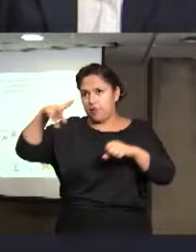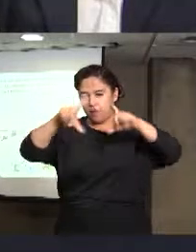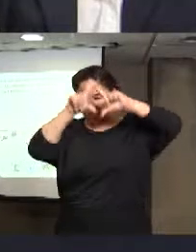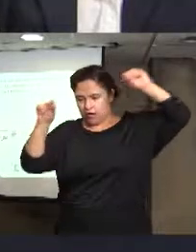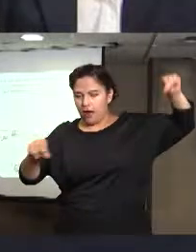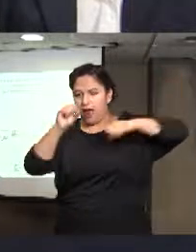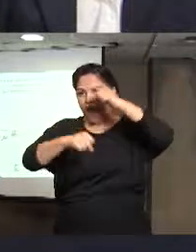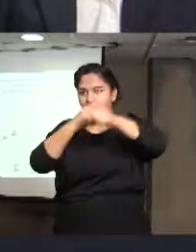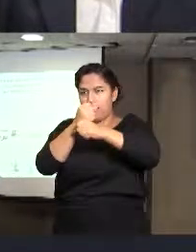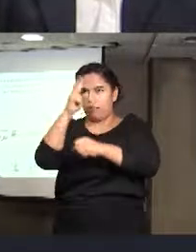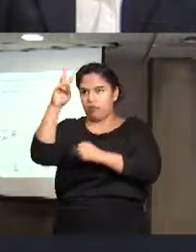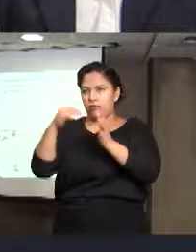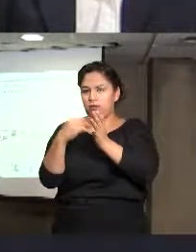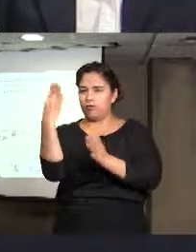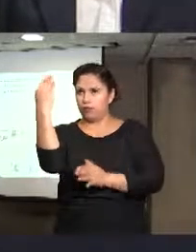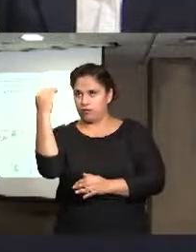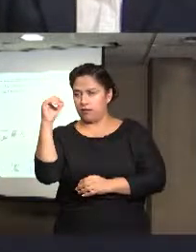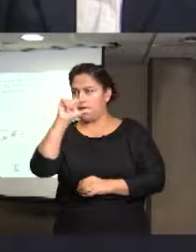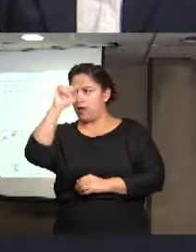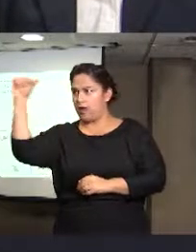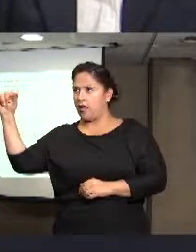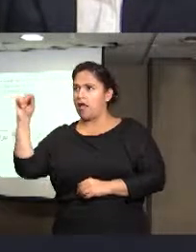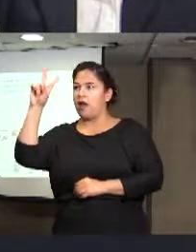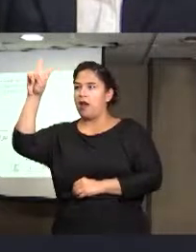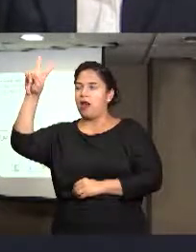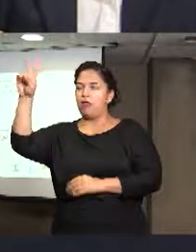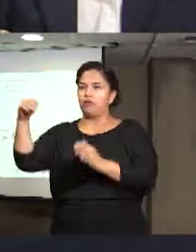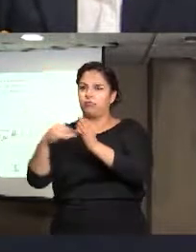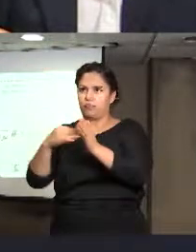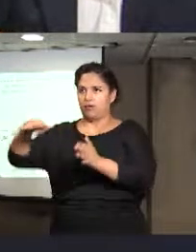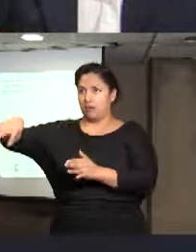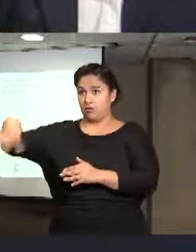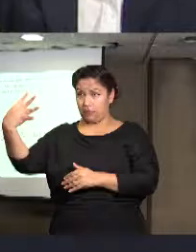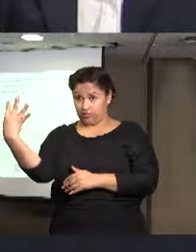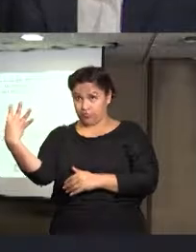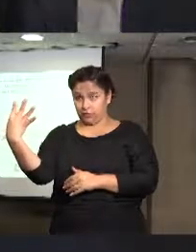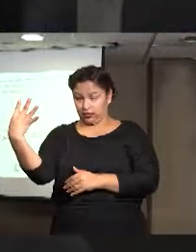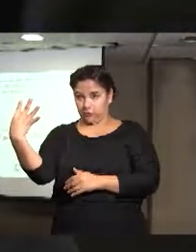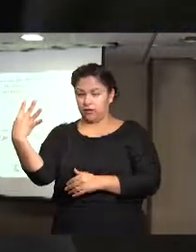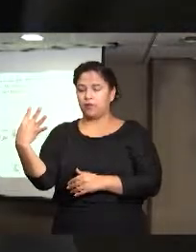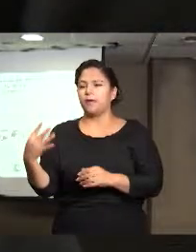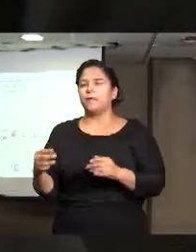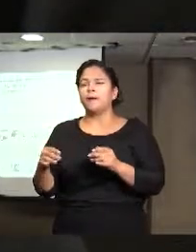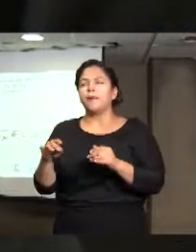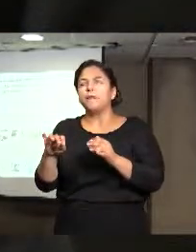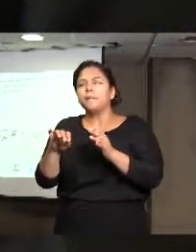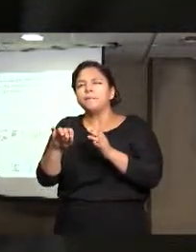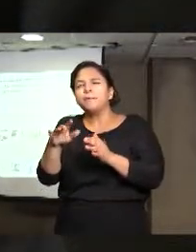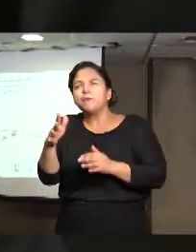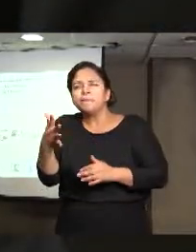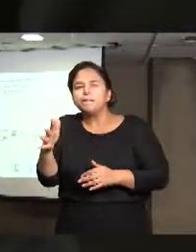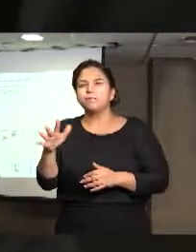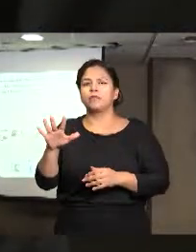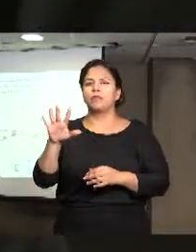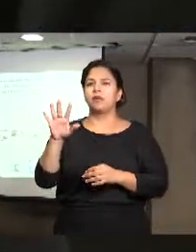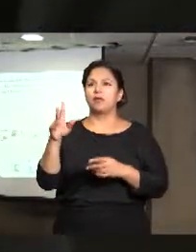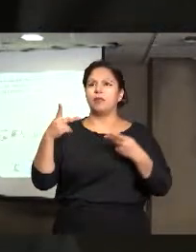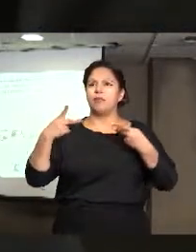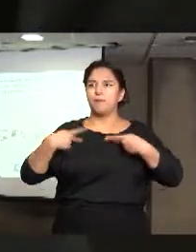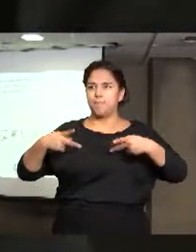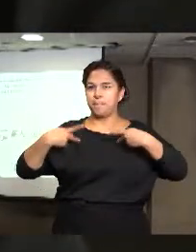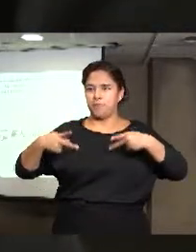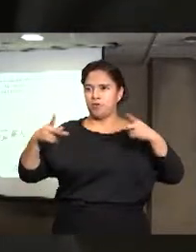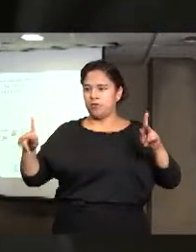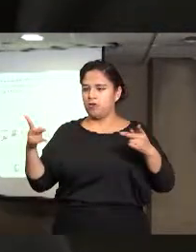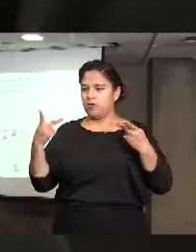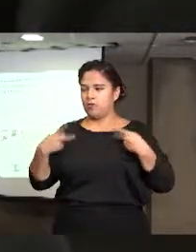mediados de 2014. Y de los datos que tenemos, hablamos de que un 82% de las